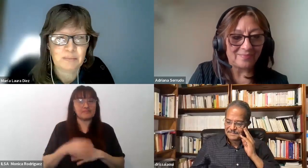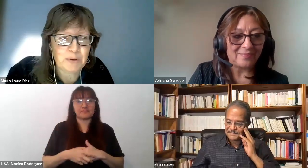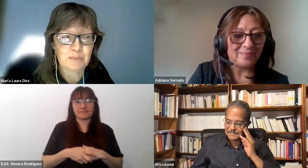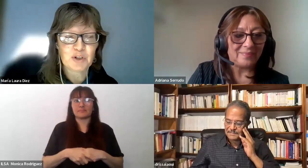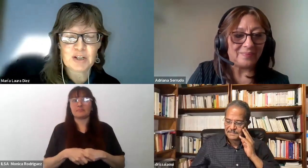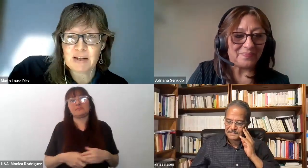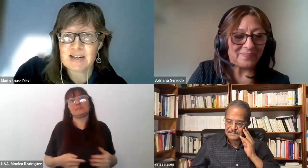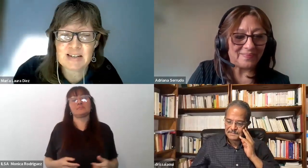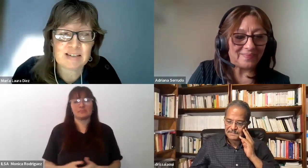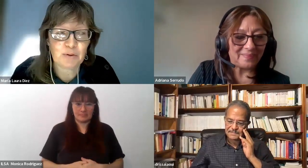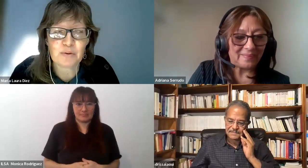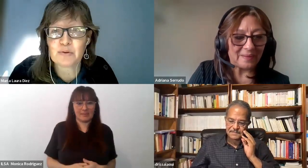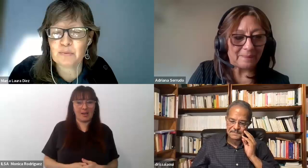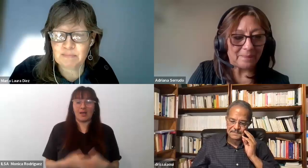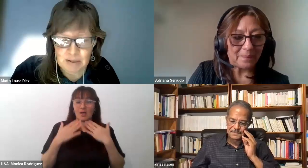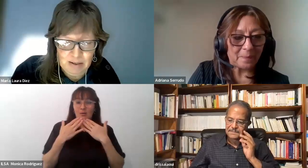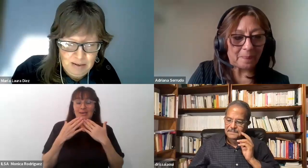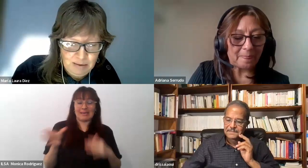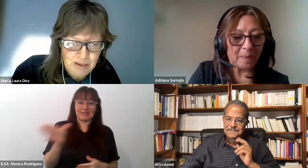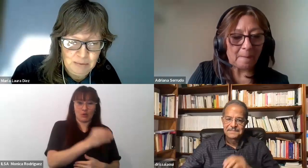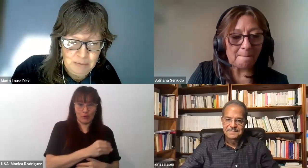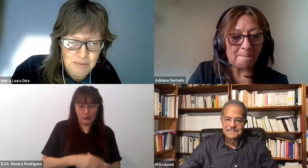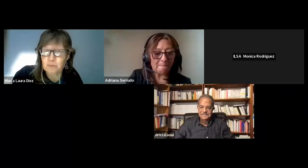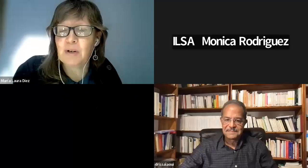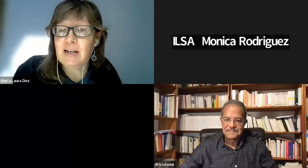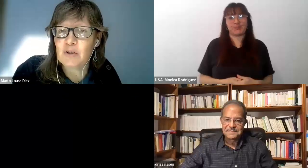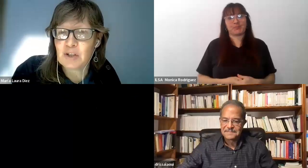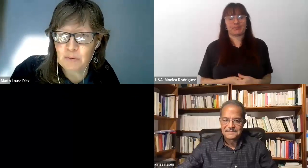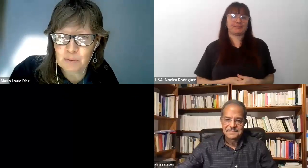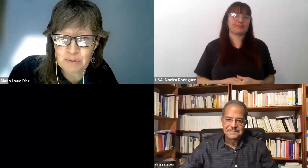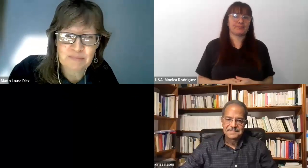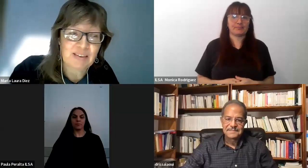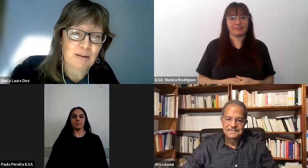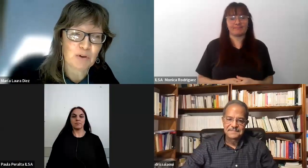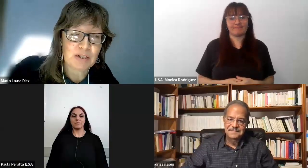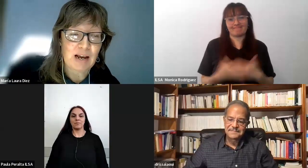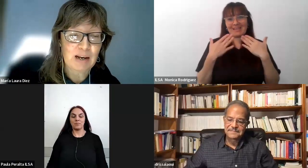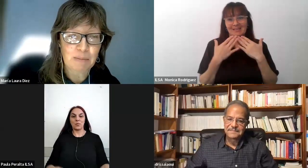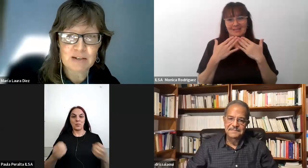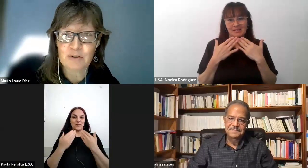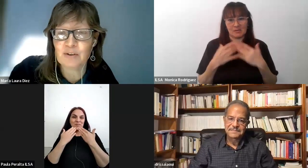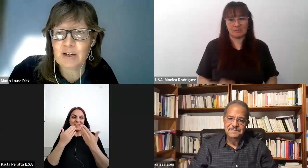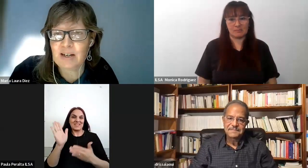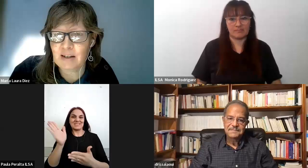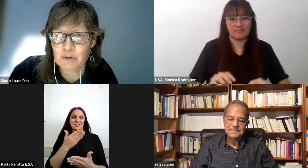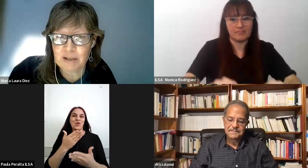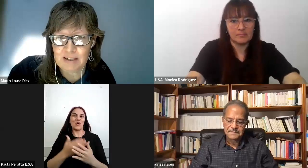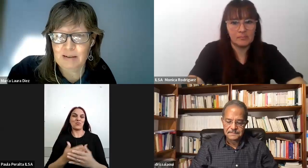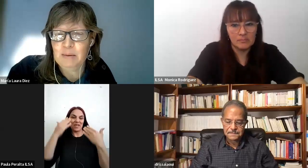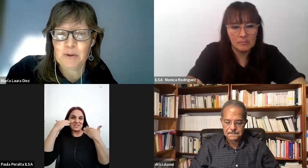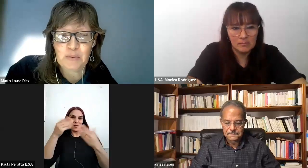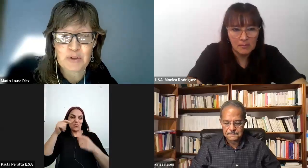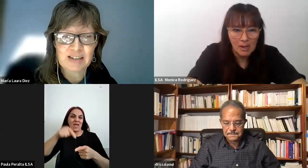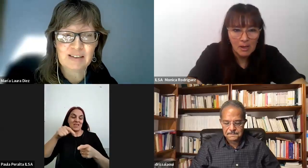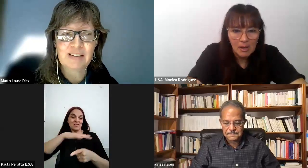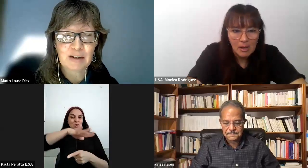bueno muchísimas gracias a todos un cálido saludo digamos al espacio creado para